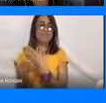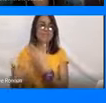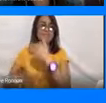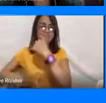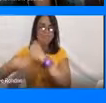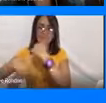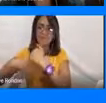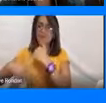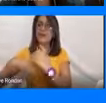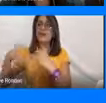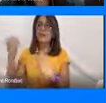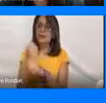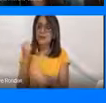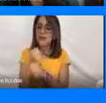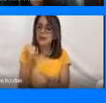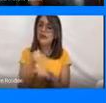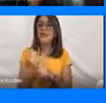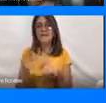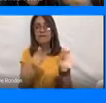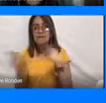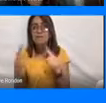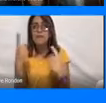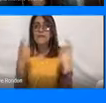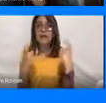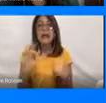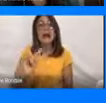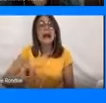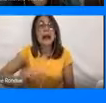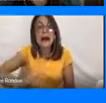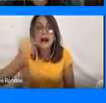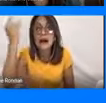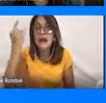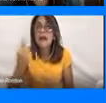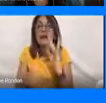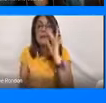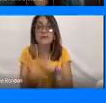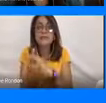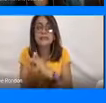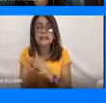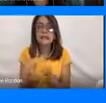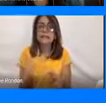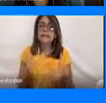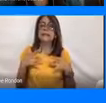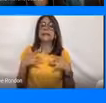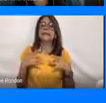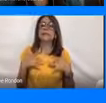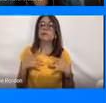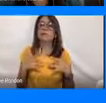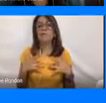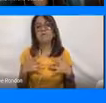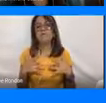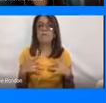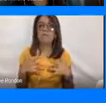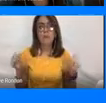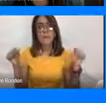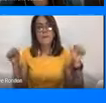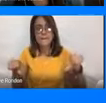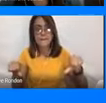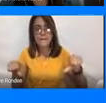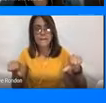en esos otros que por el X o Y motivo tuvieron una percepción mala